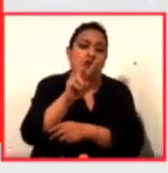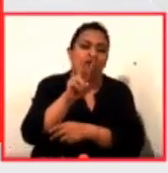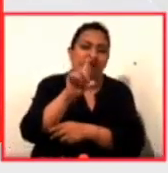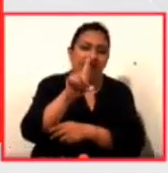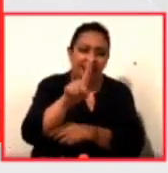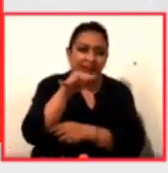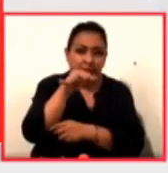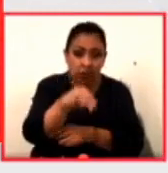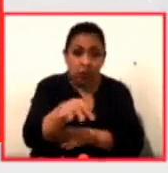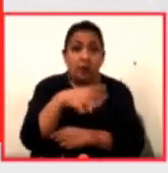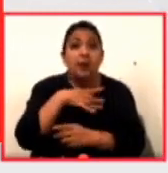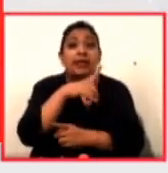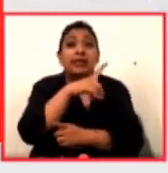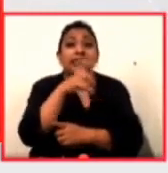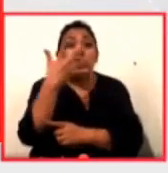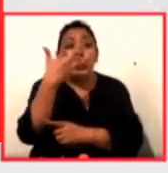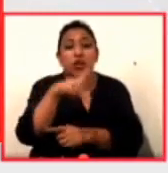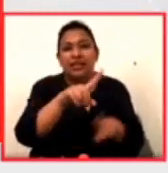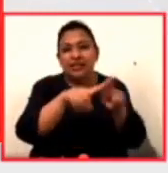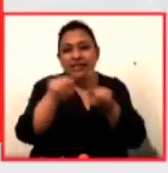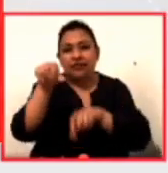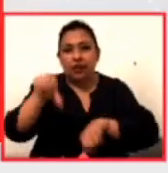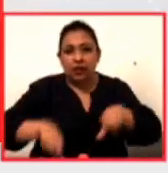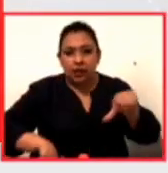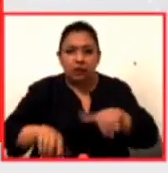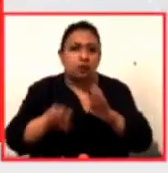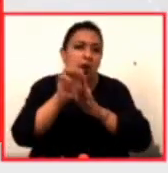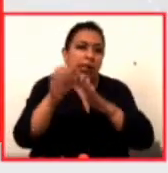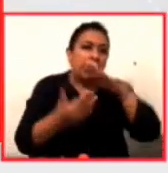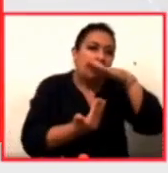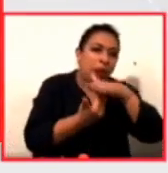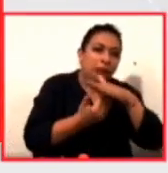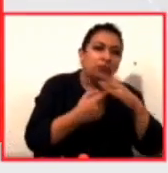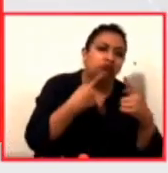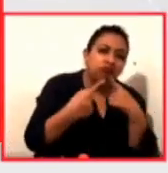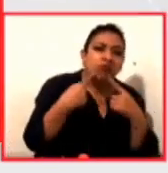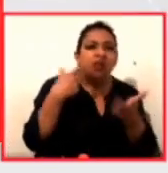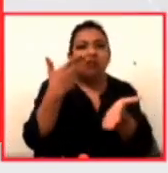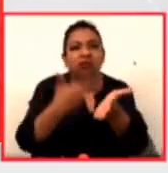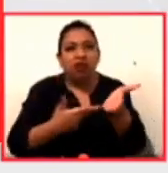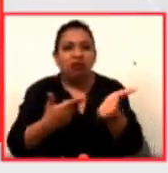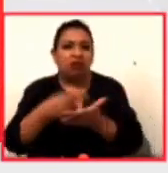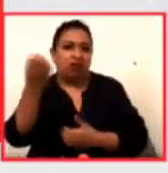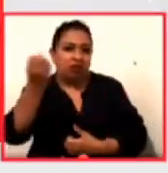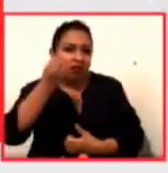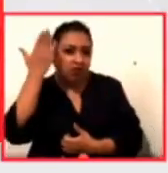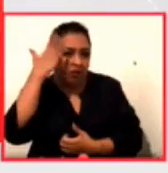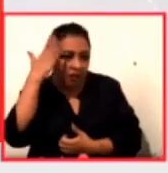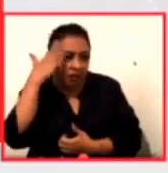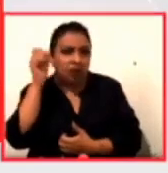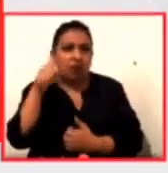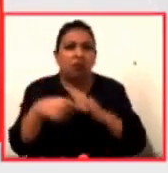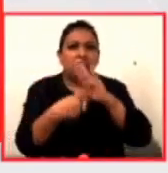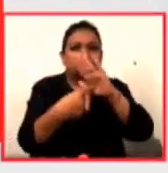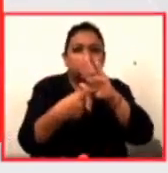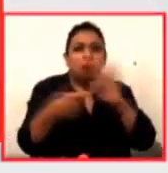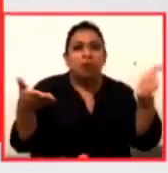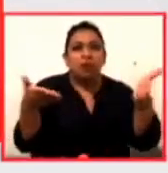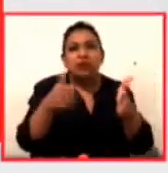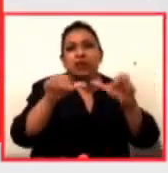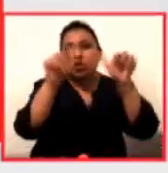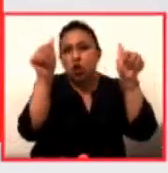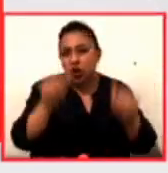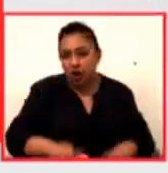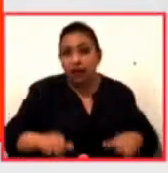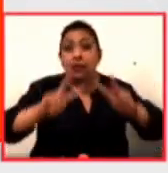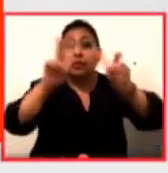Más de 110 actividades, entre mesas redondas, talleres, conferencias magistrales e intervenciones artísticas que se definen bajo